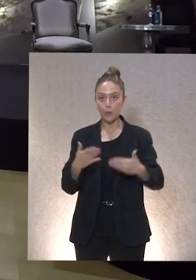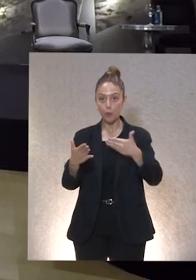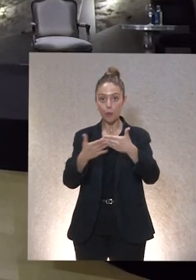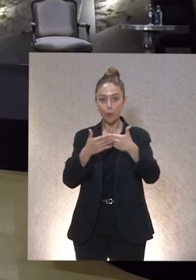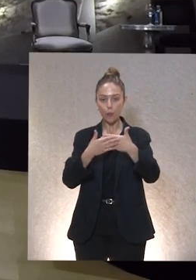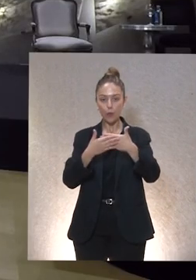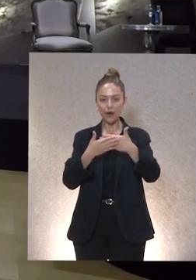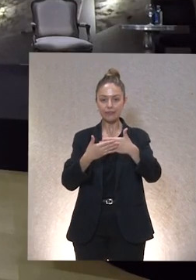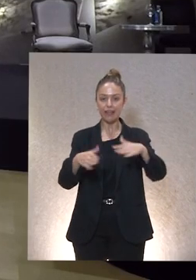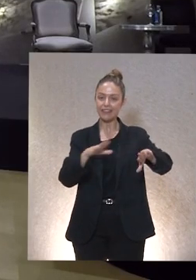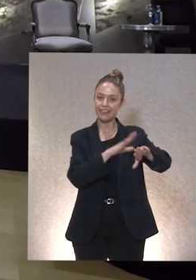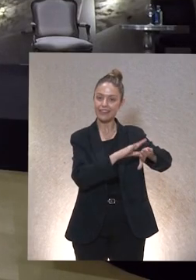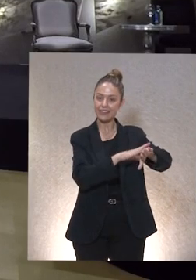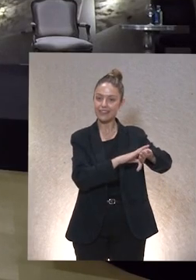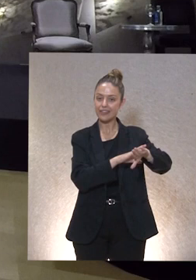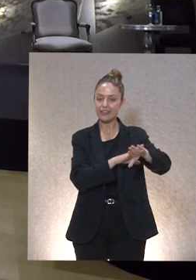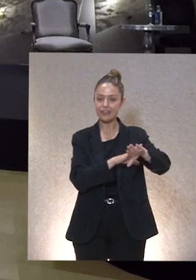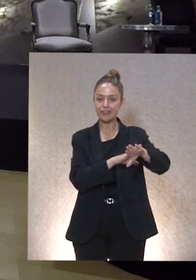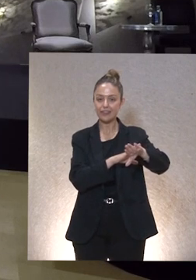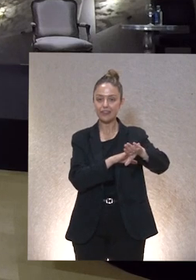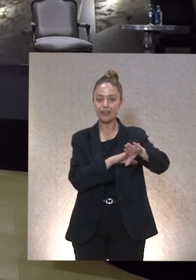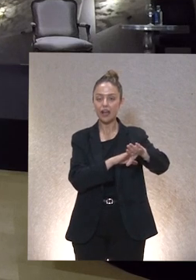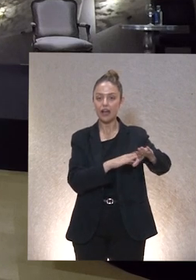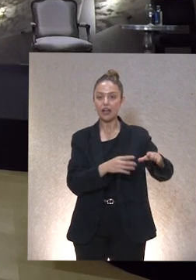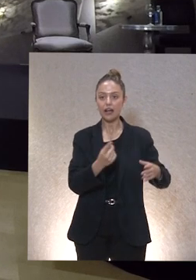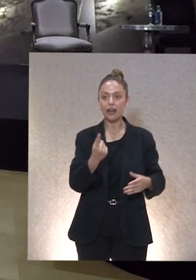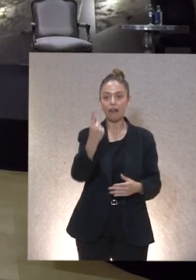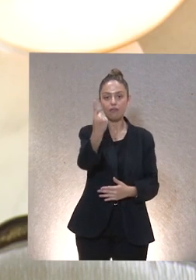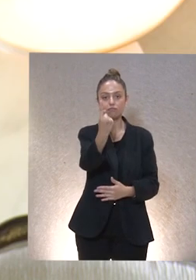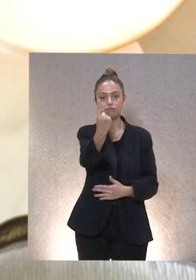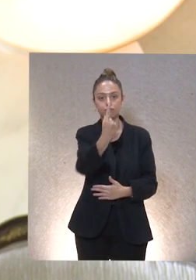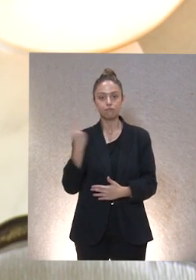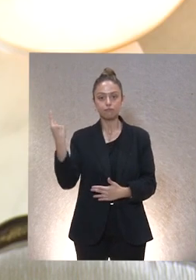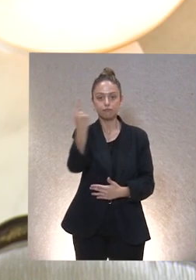que está a mi izquierda y por la que irán pasando personas todas muy importantes,